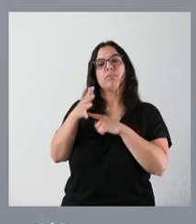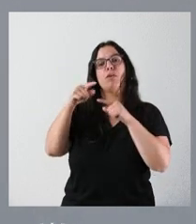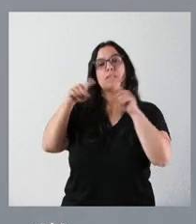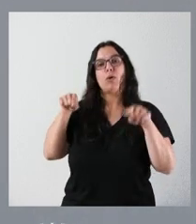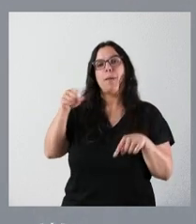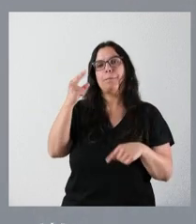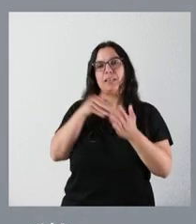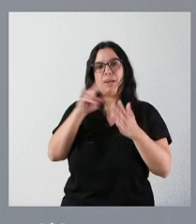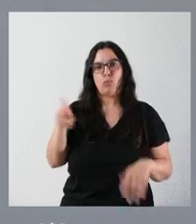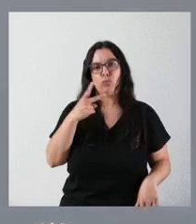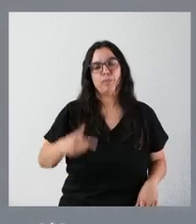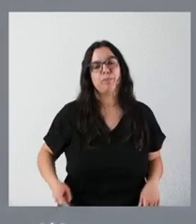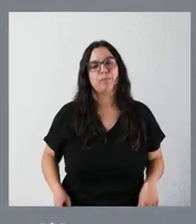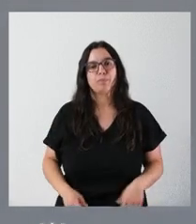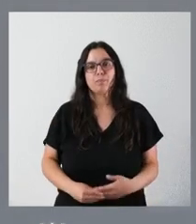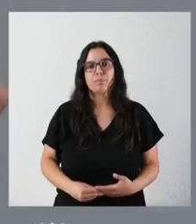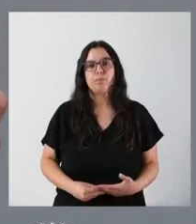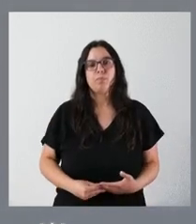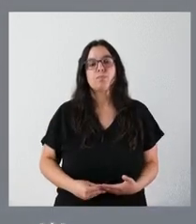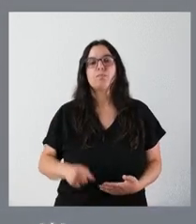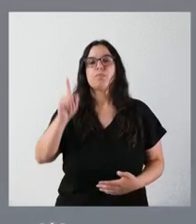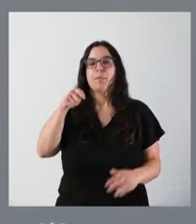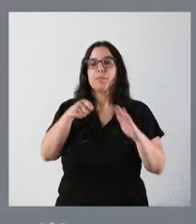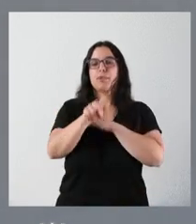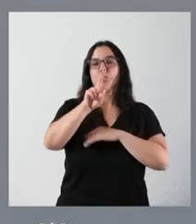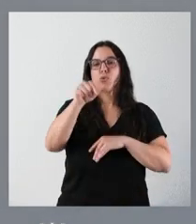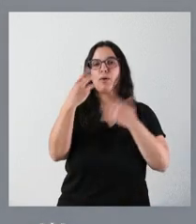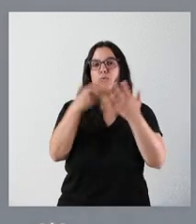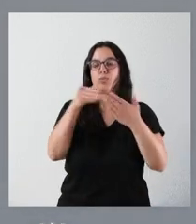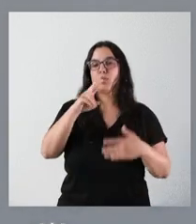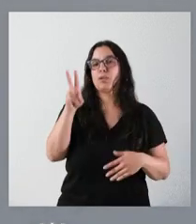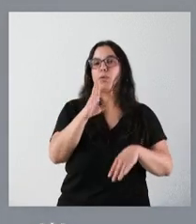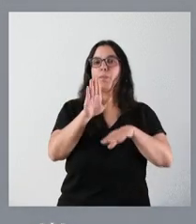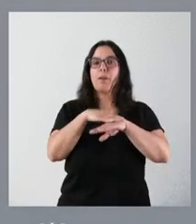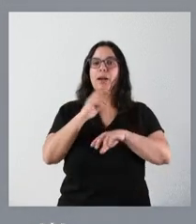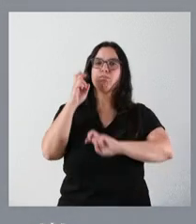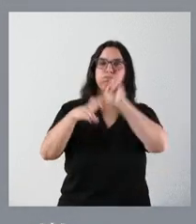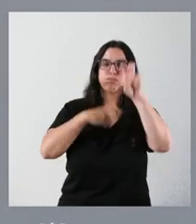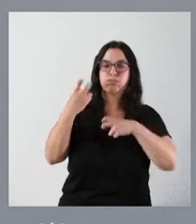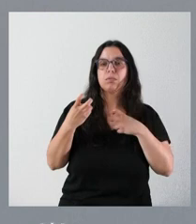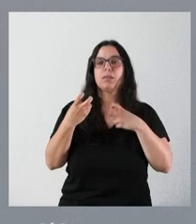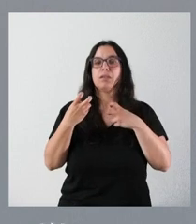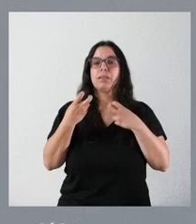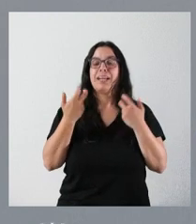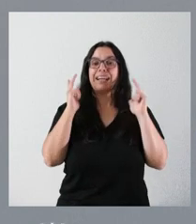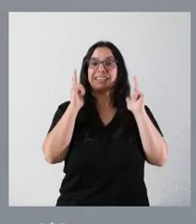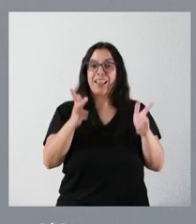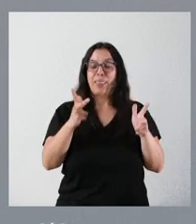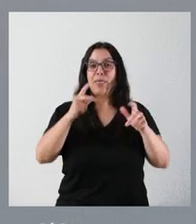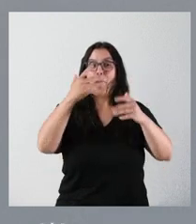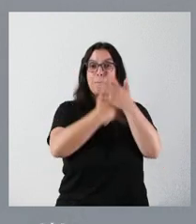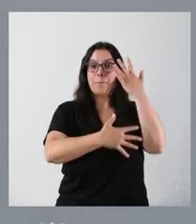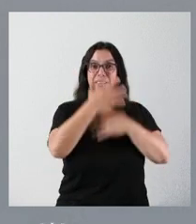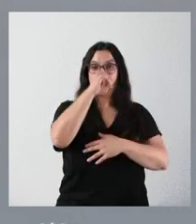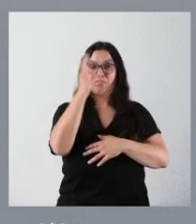euros. Se invierten 2,8 millones de euros para modernizar parte de la residencia mixta de personas mayores en los valles